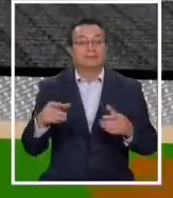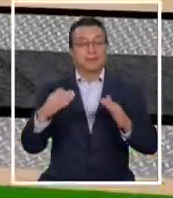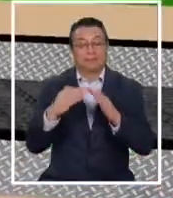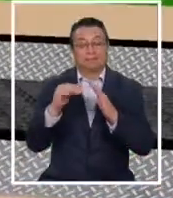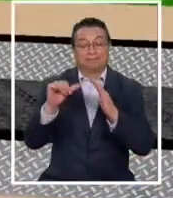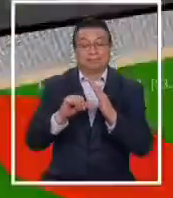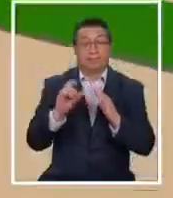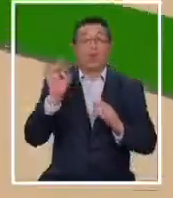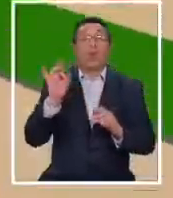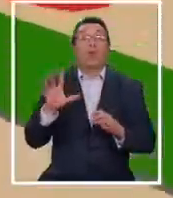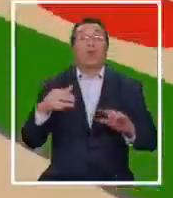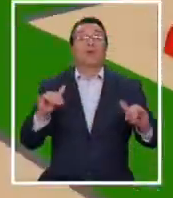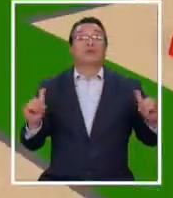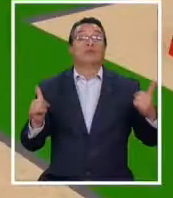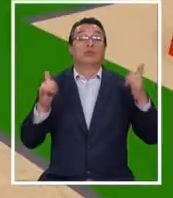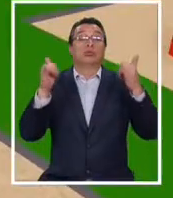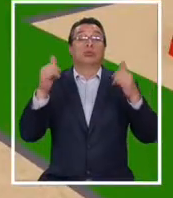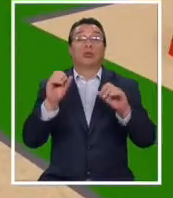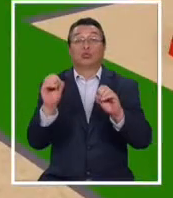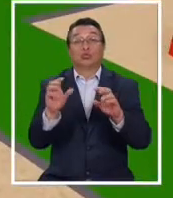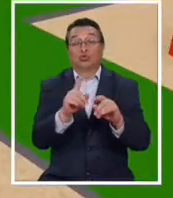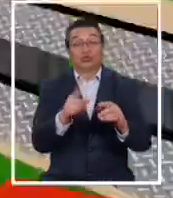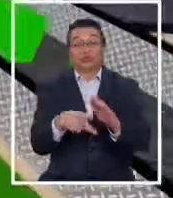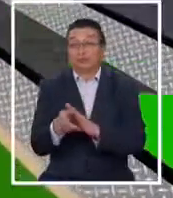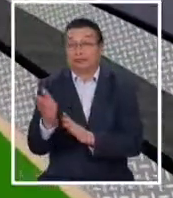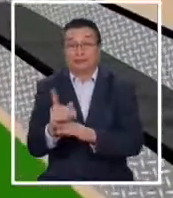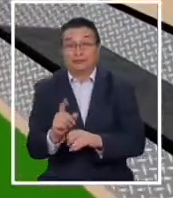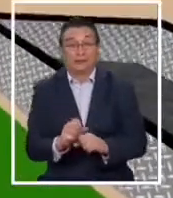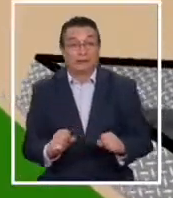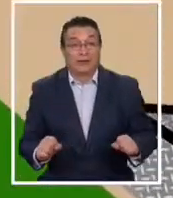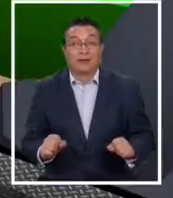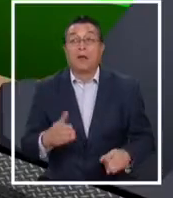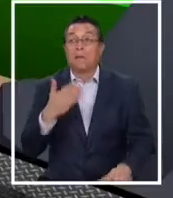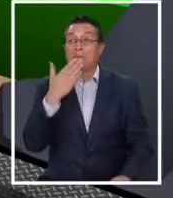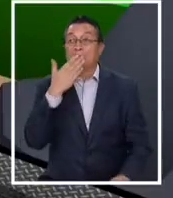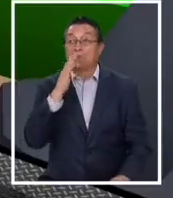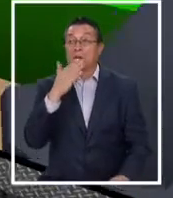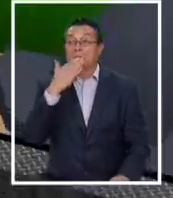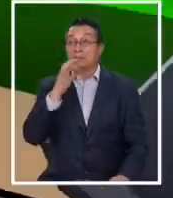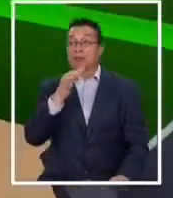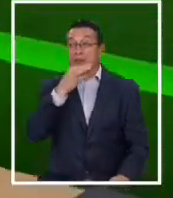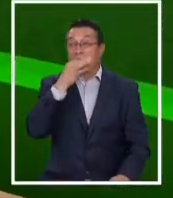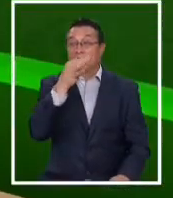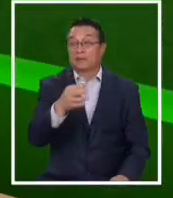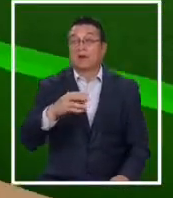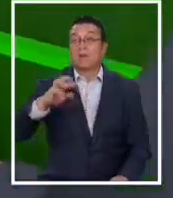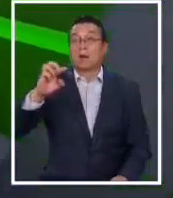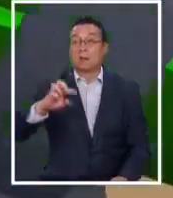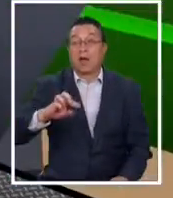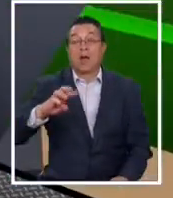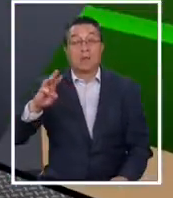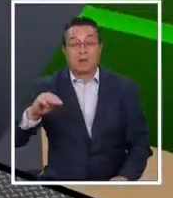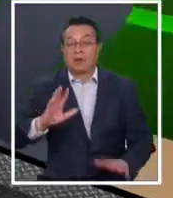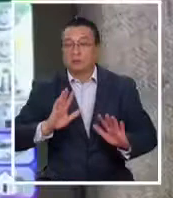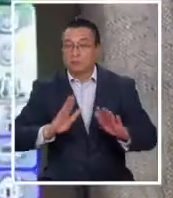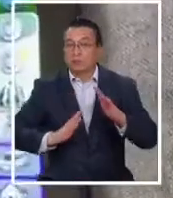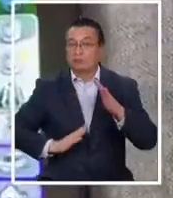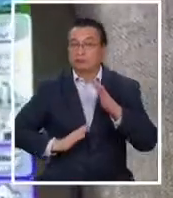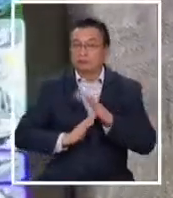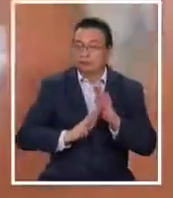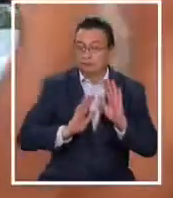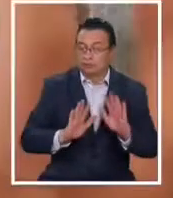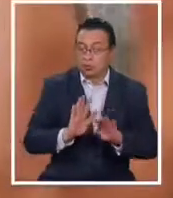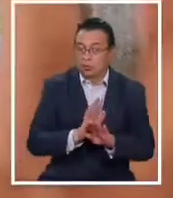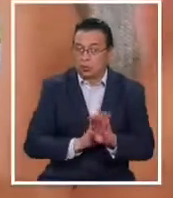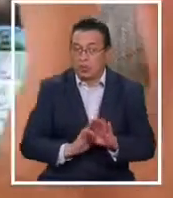entretención hoy en día para muchos. Expertos eso sí, recomiendan a los padres poner límites. Yo creo